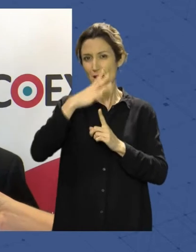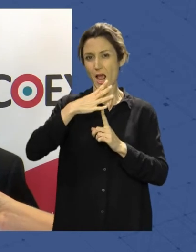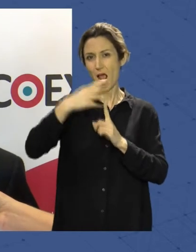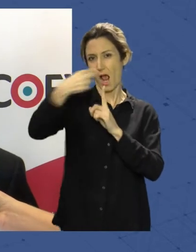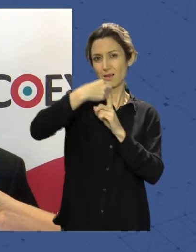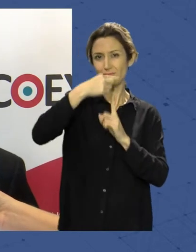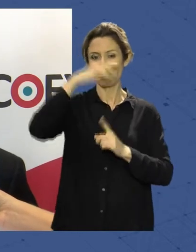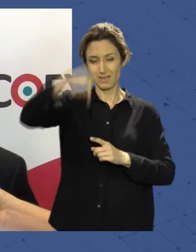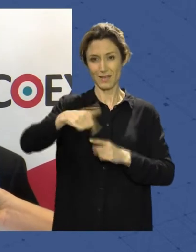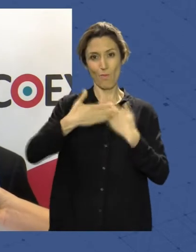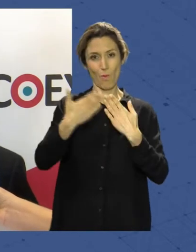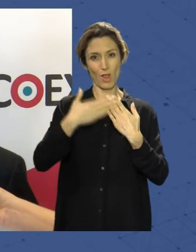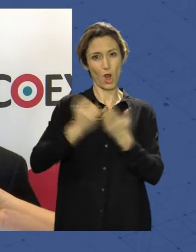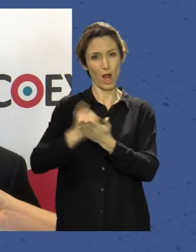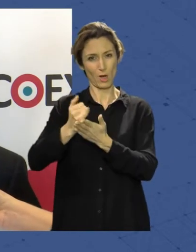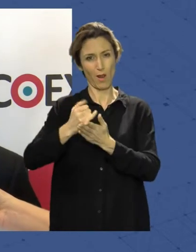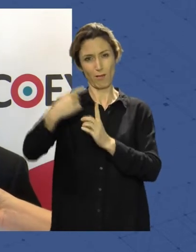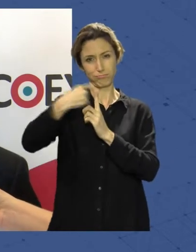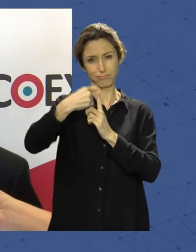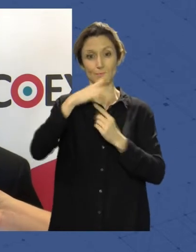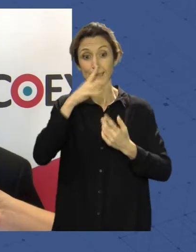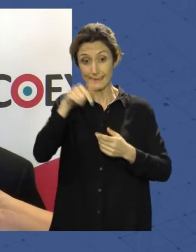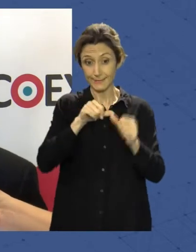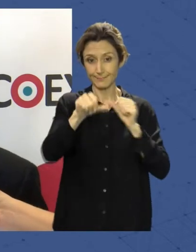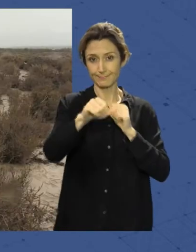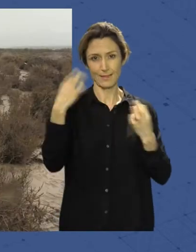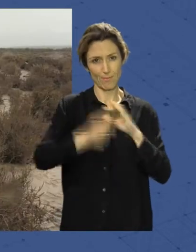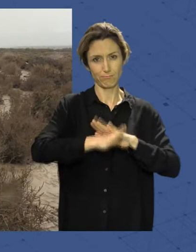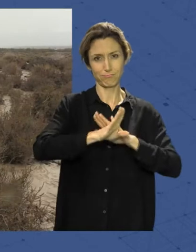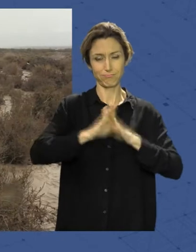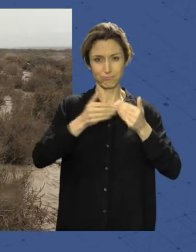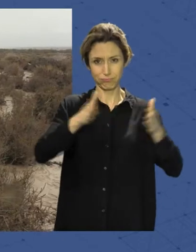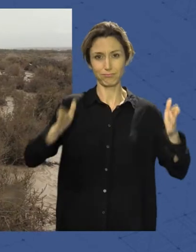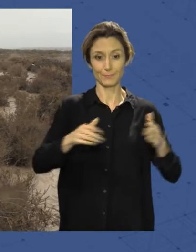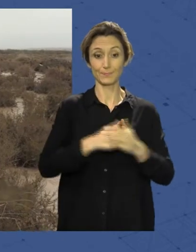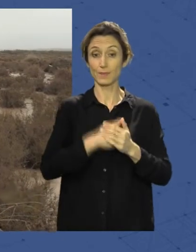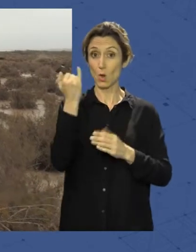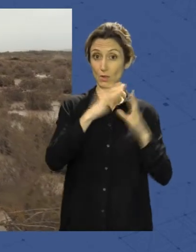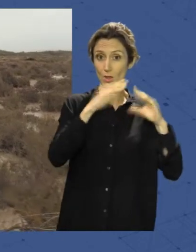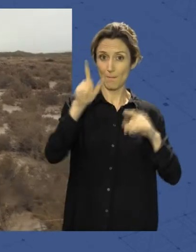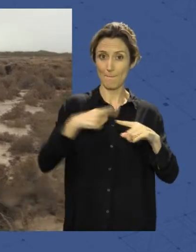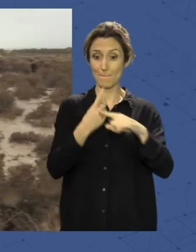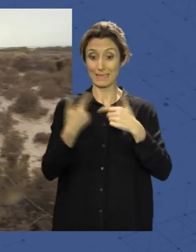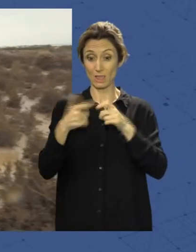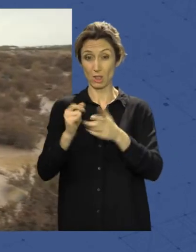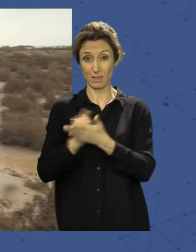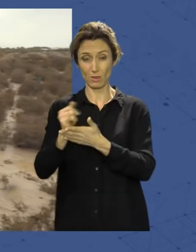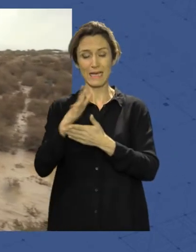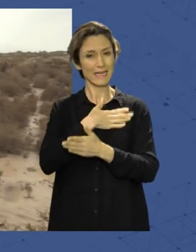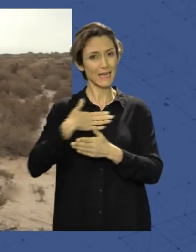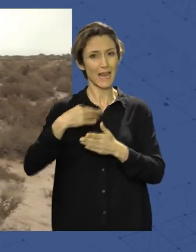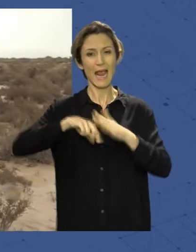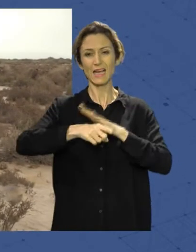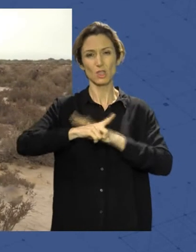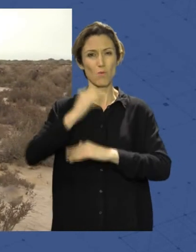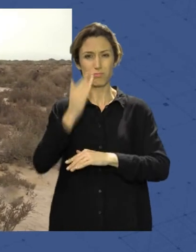daño a nuestro modelo agrícola. A partir de ahí, pues seguiremos adelante con el tema. Así, Junta Andalucía y el sector quieren erradicar la mala gestión de